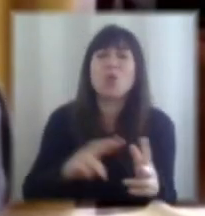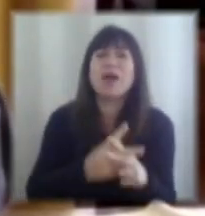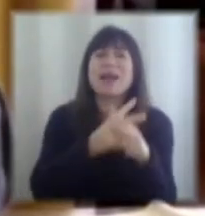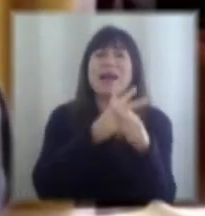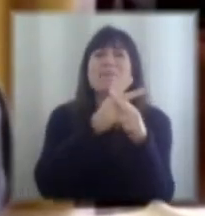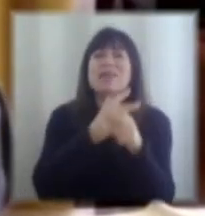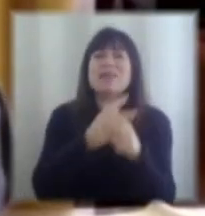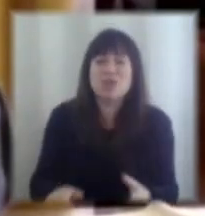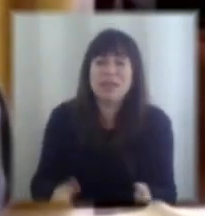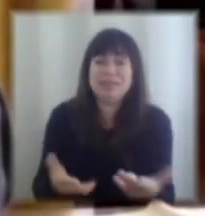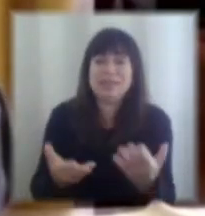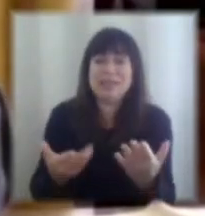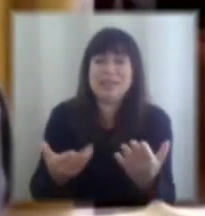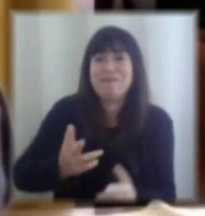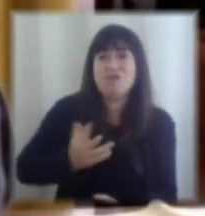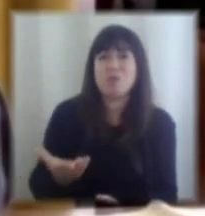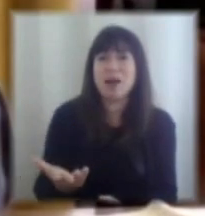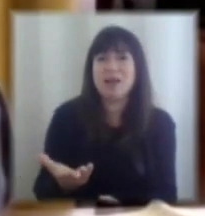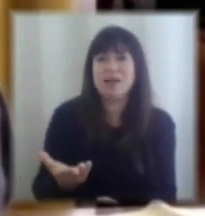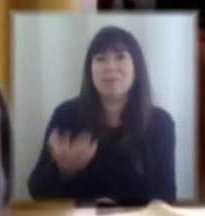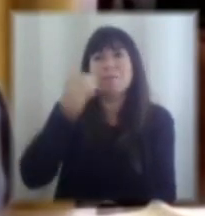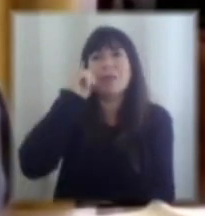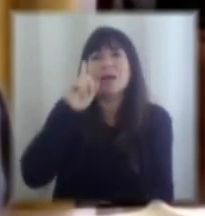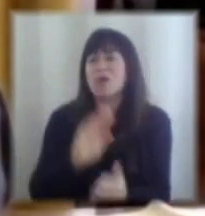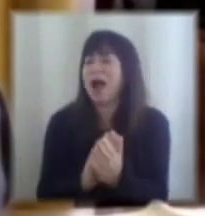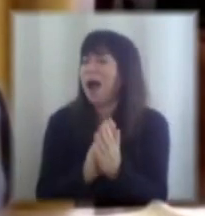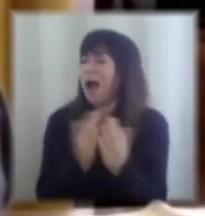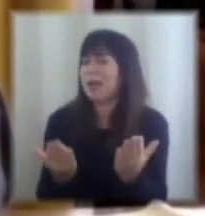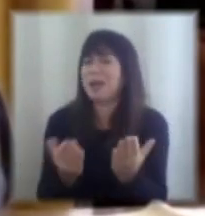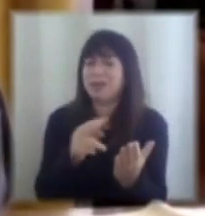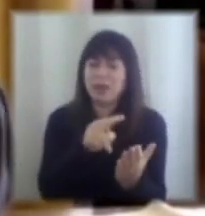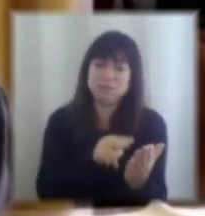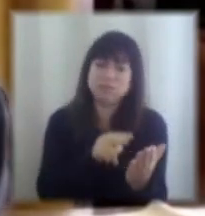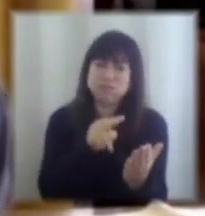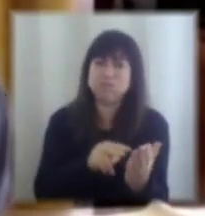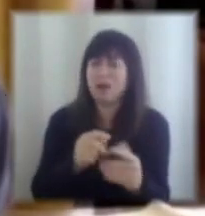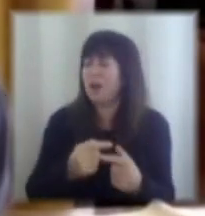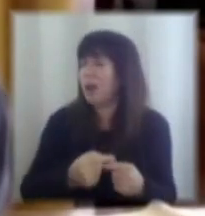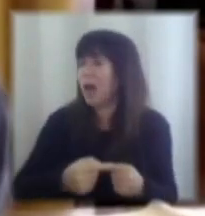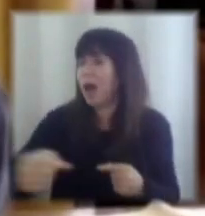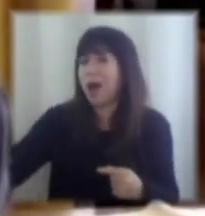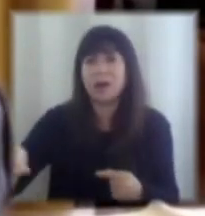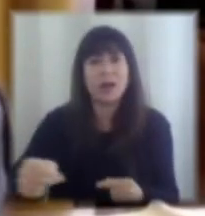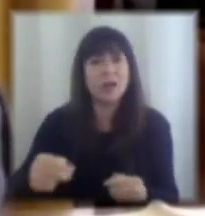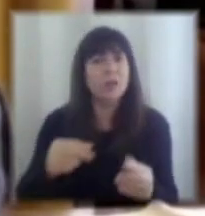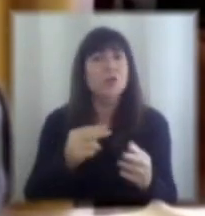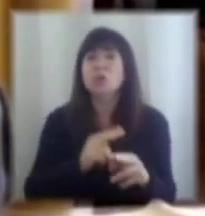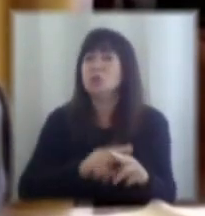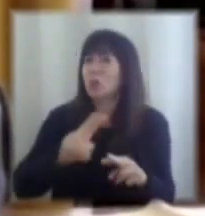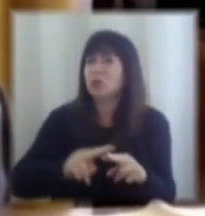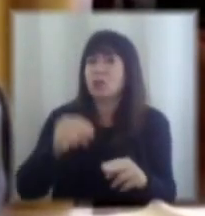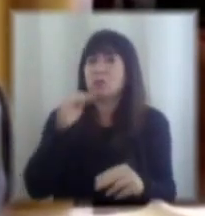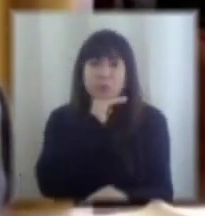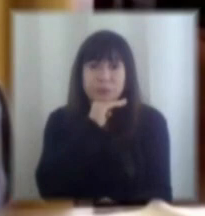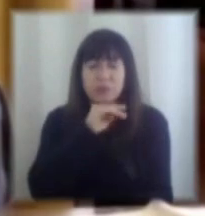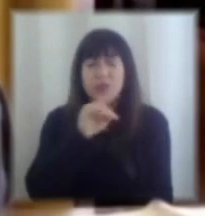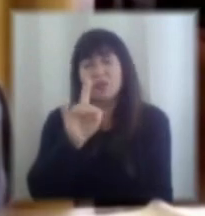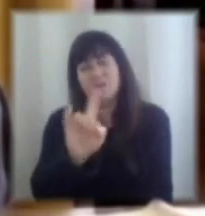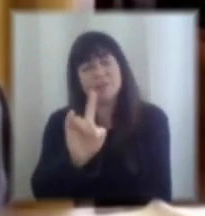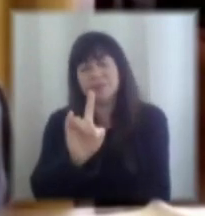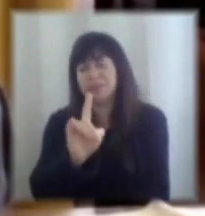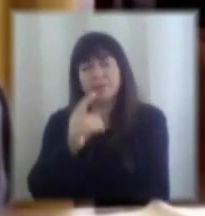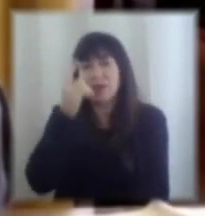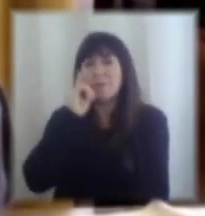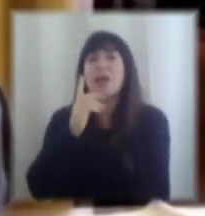formalización pero insisto yo creo que esa es una agenda larga es una agenda que no es solucionada en lo inmediato pero que hay que ponérsela